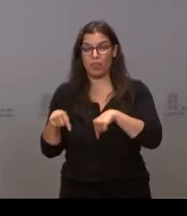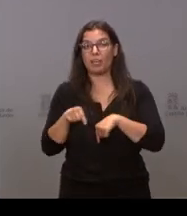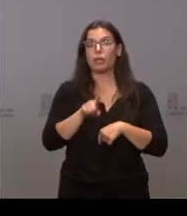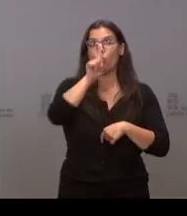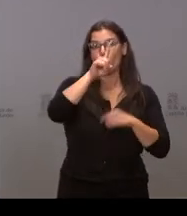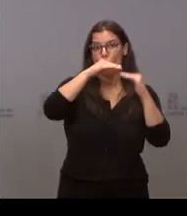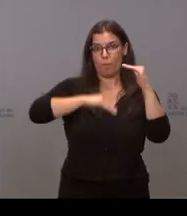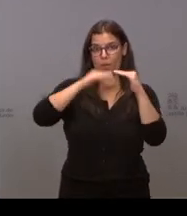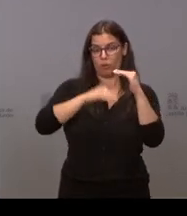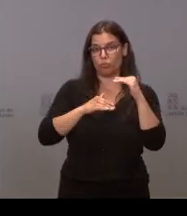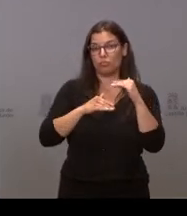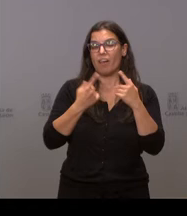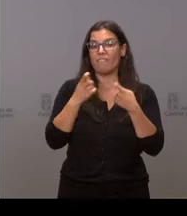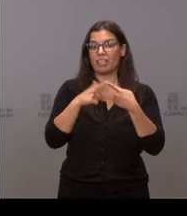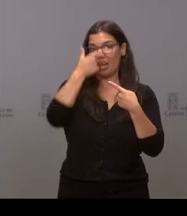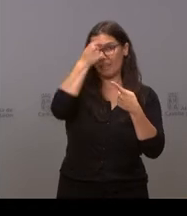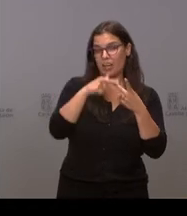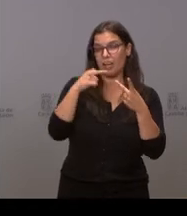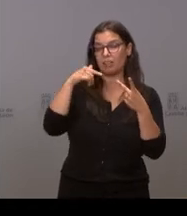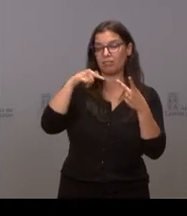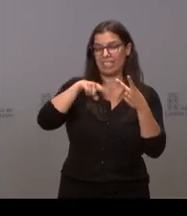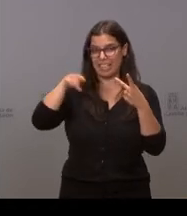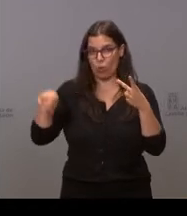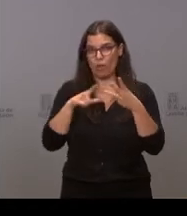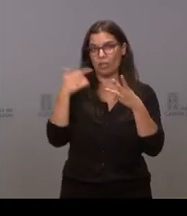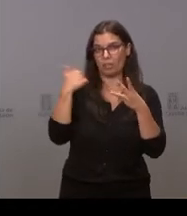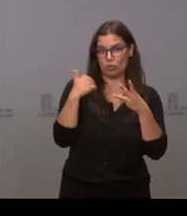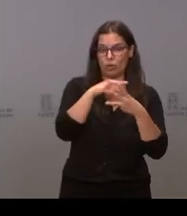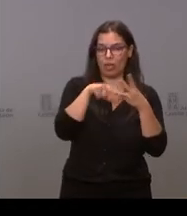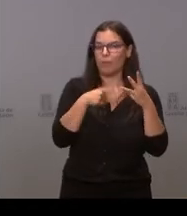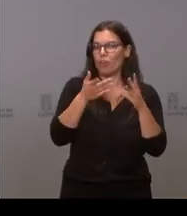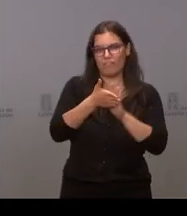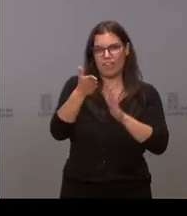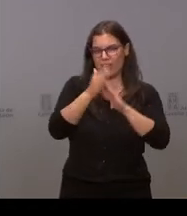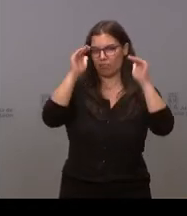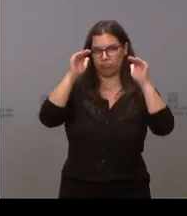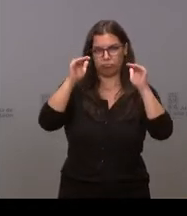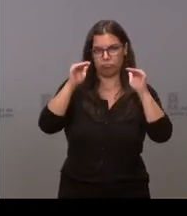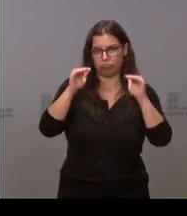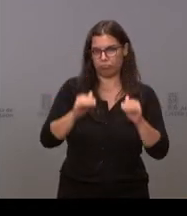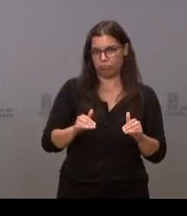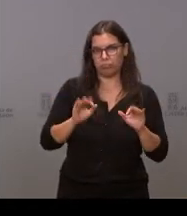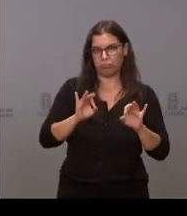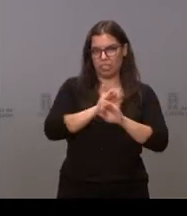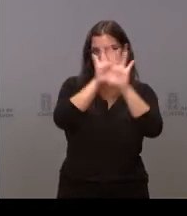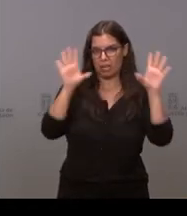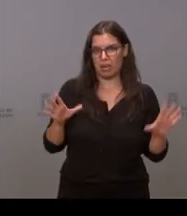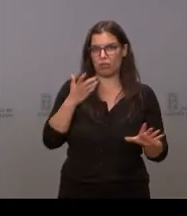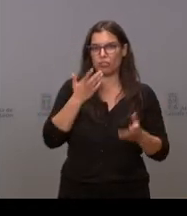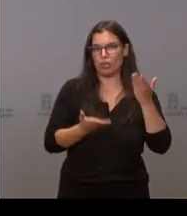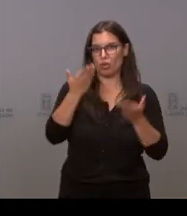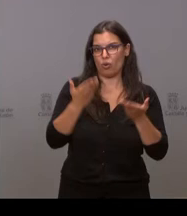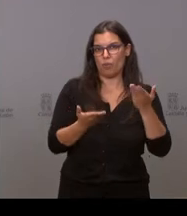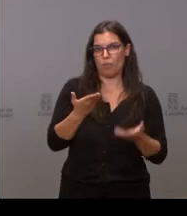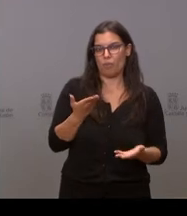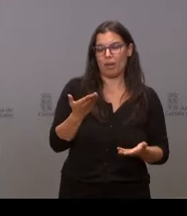Ávila, Segovia y Sori. Pero es una tendencia claramente descendente con respecto a lo visto en